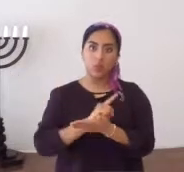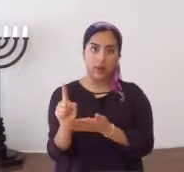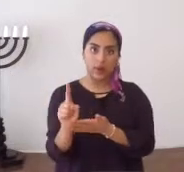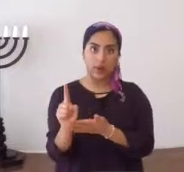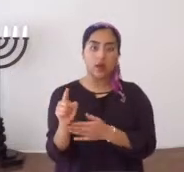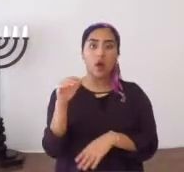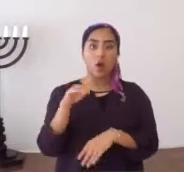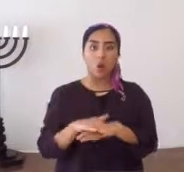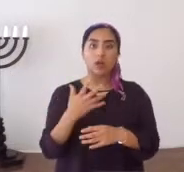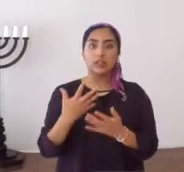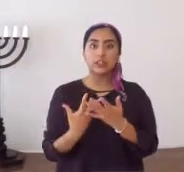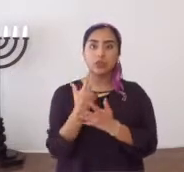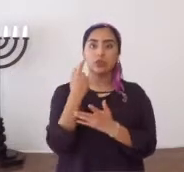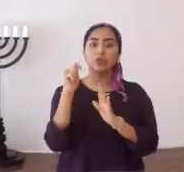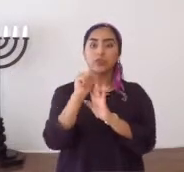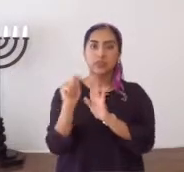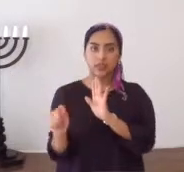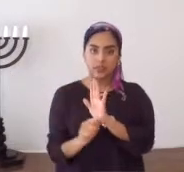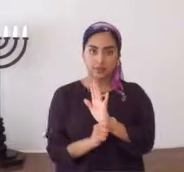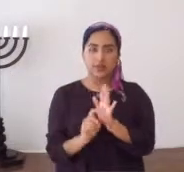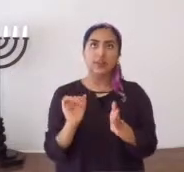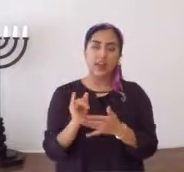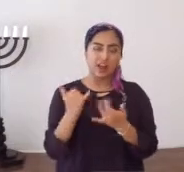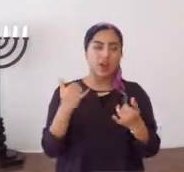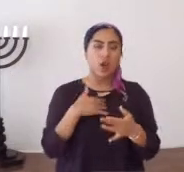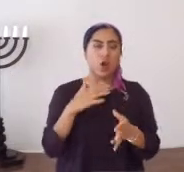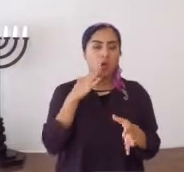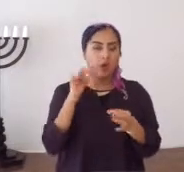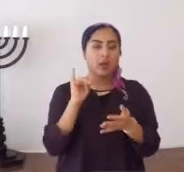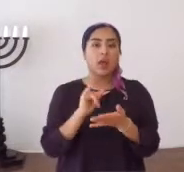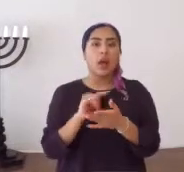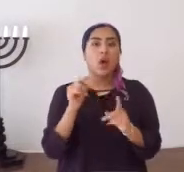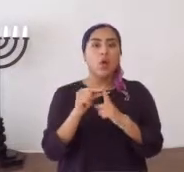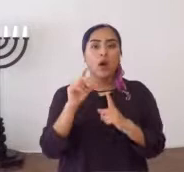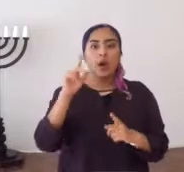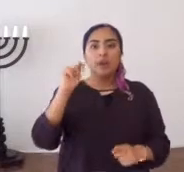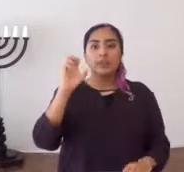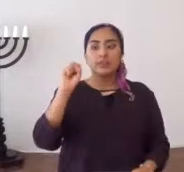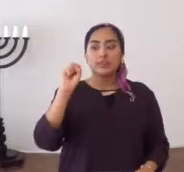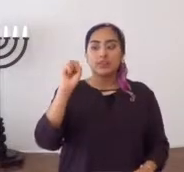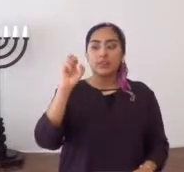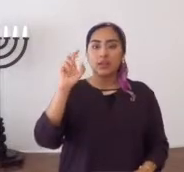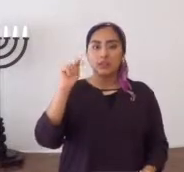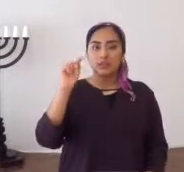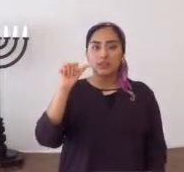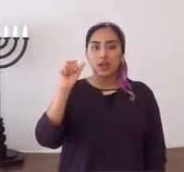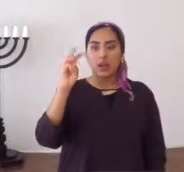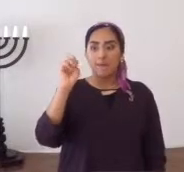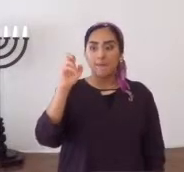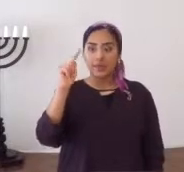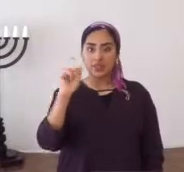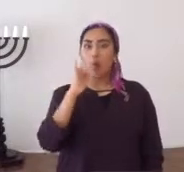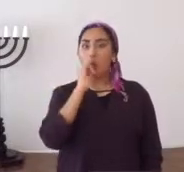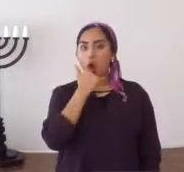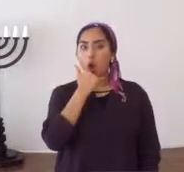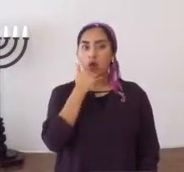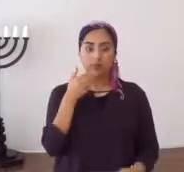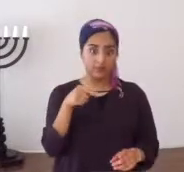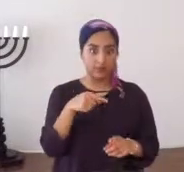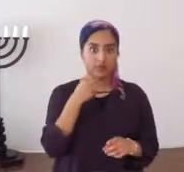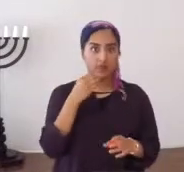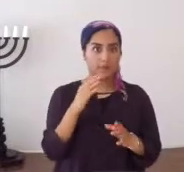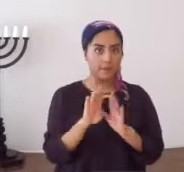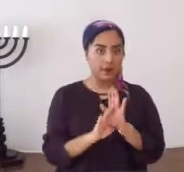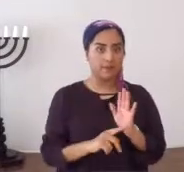día de la semana en el Nuevo Testamento. Que, por cierto, ahorita vamos a ver que la palabra Testamento también está mal, según la misma Biblia, la